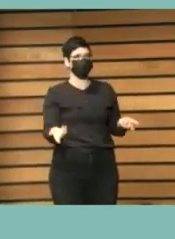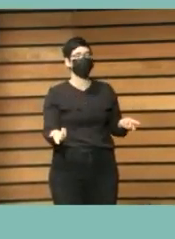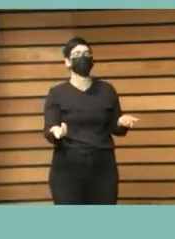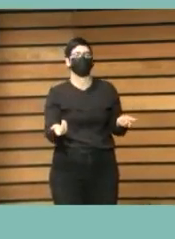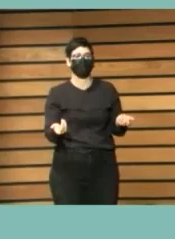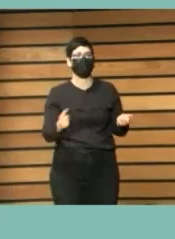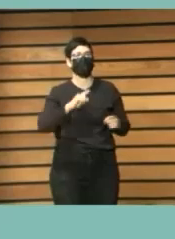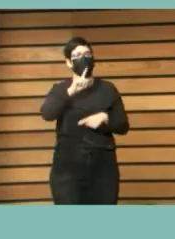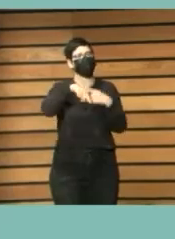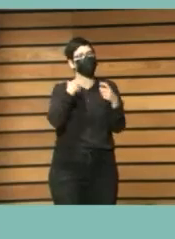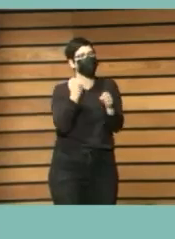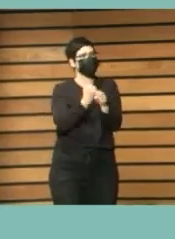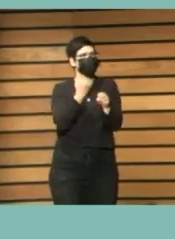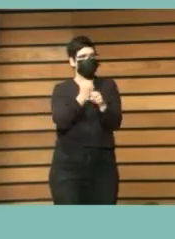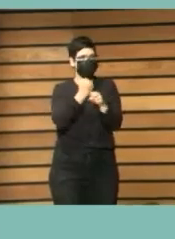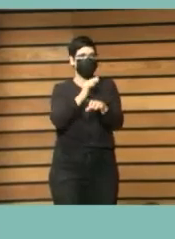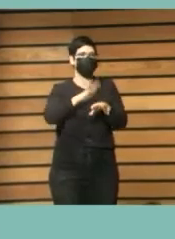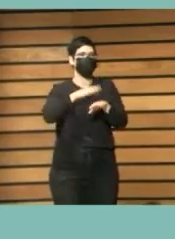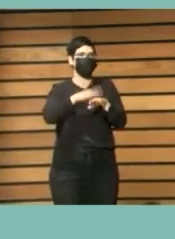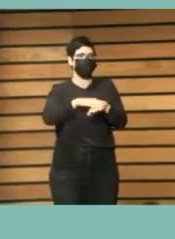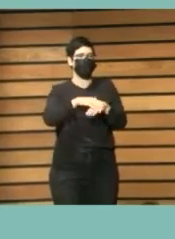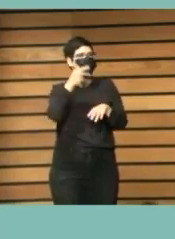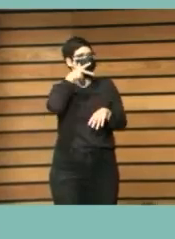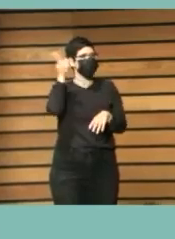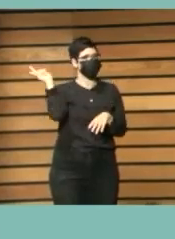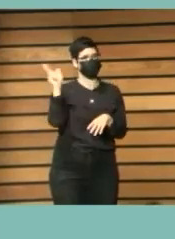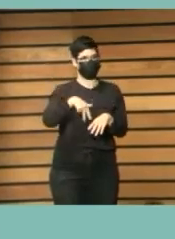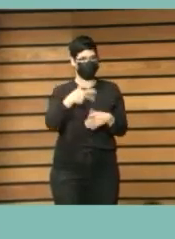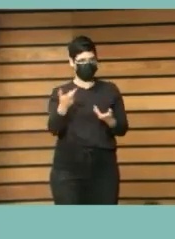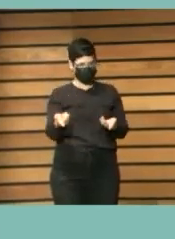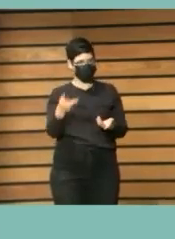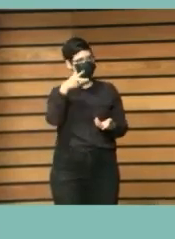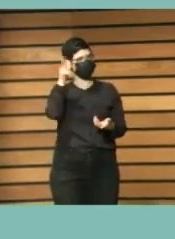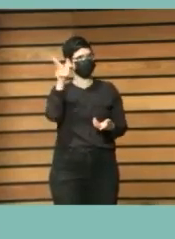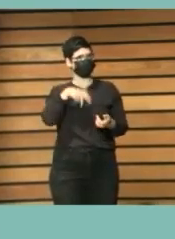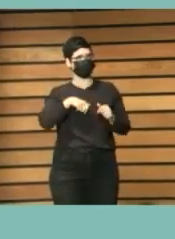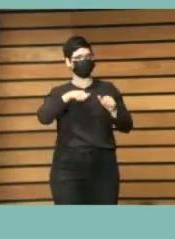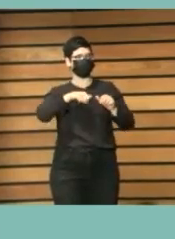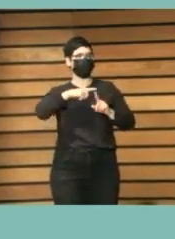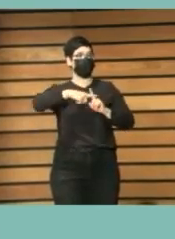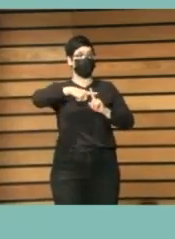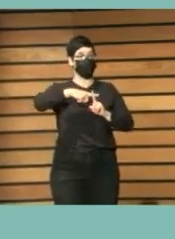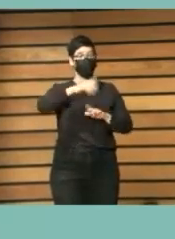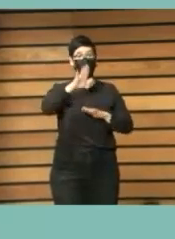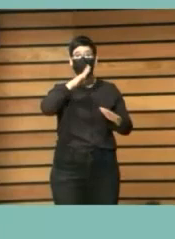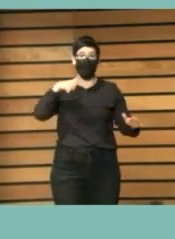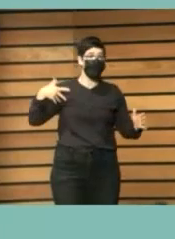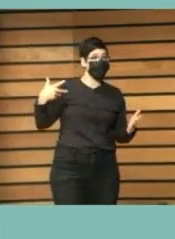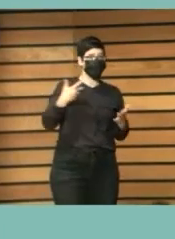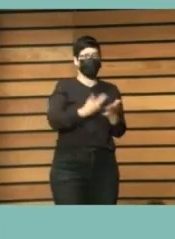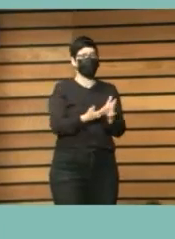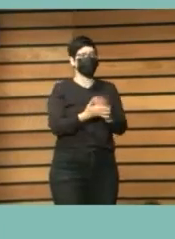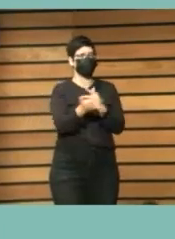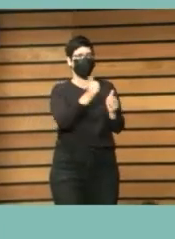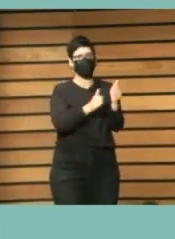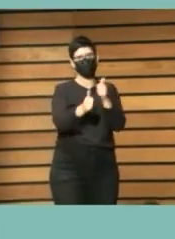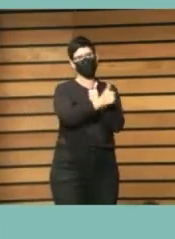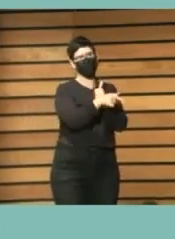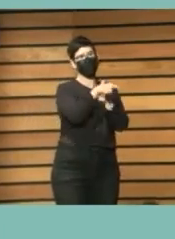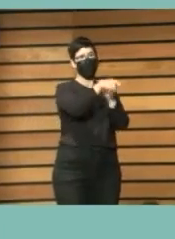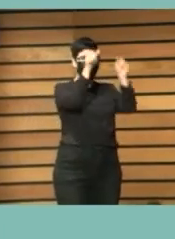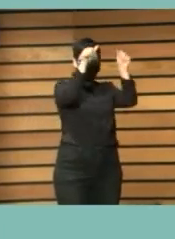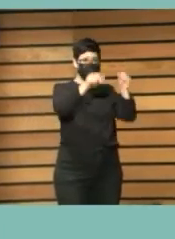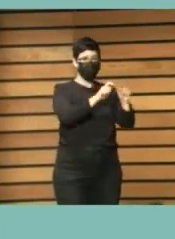luego tendríamos que trabajar para que fuera así reconocida también. Pero hasta ahora no ha sido como una prioridad y